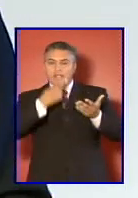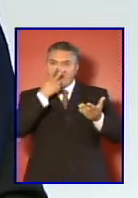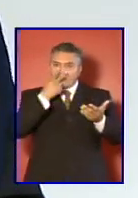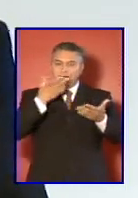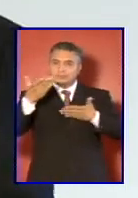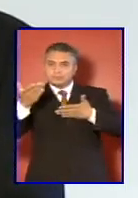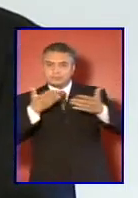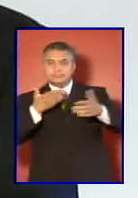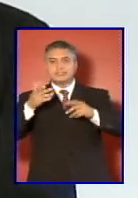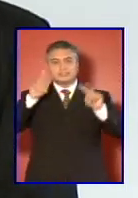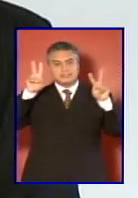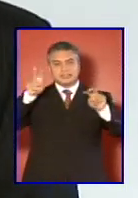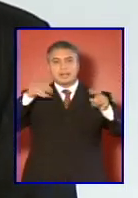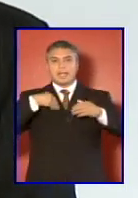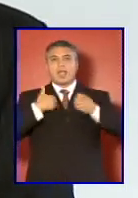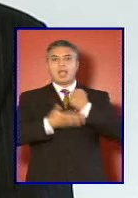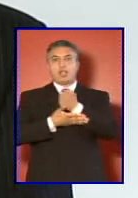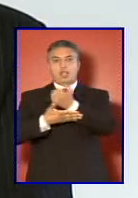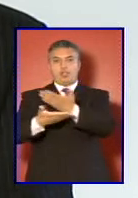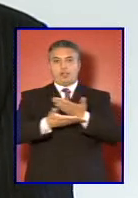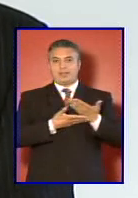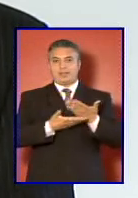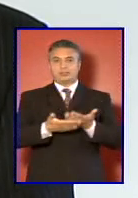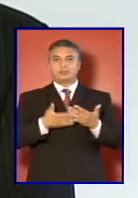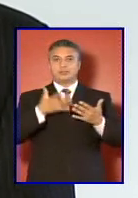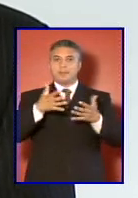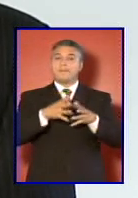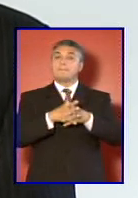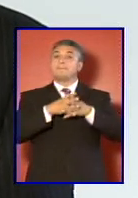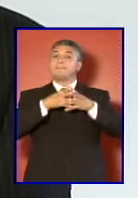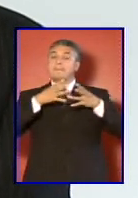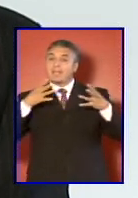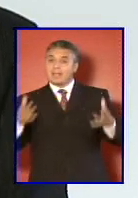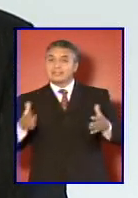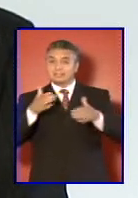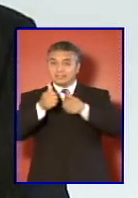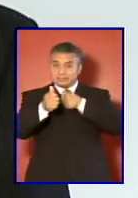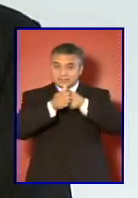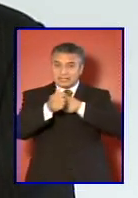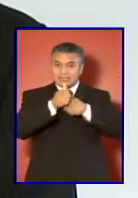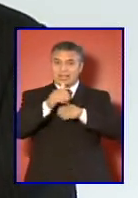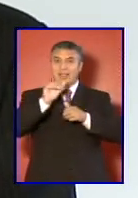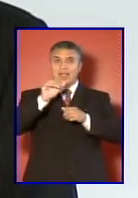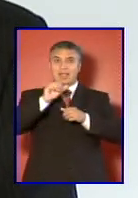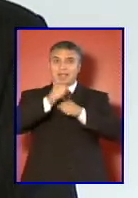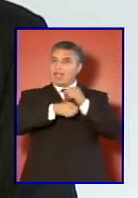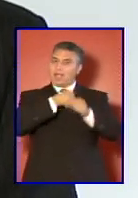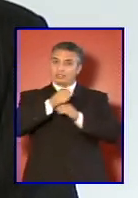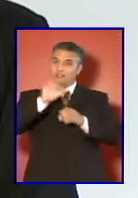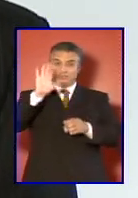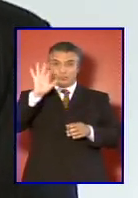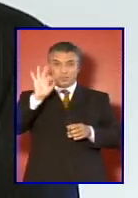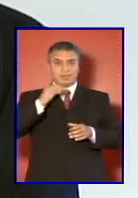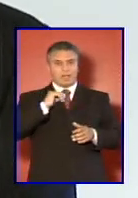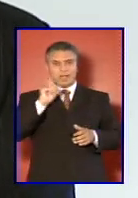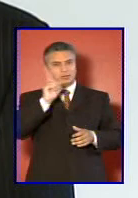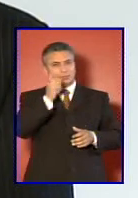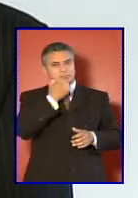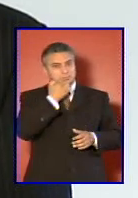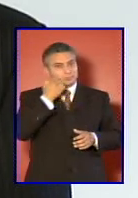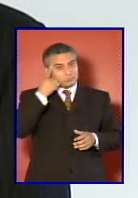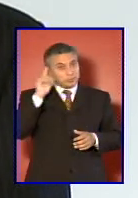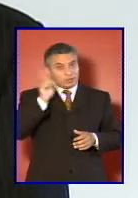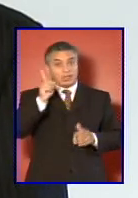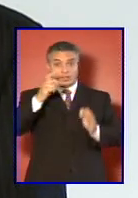de cooperación más cerca que el año 50 si mal no recuerdo el